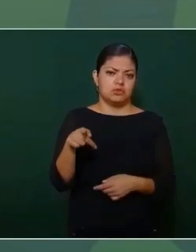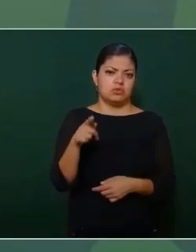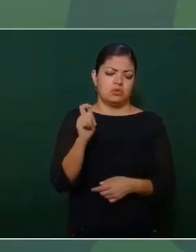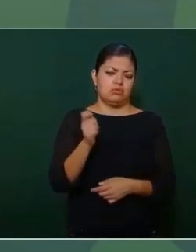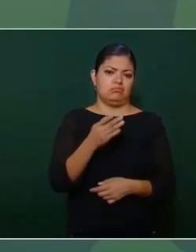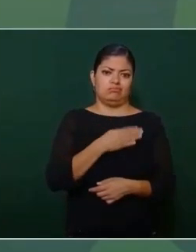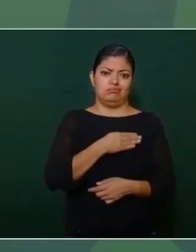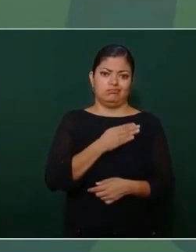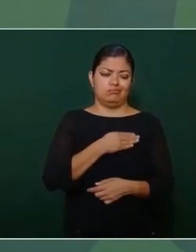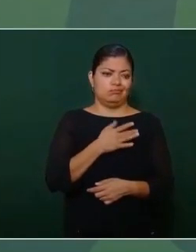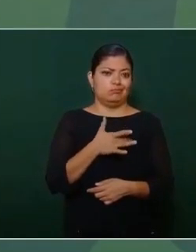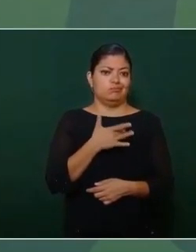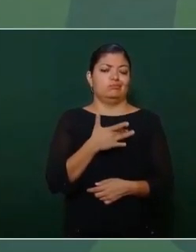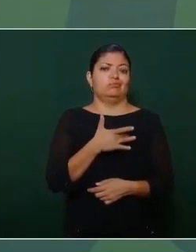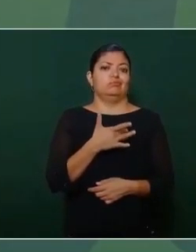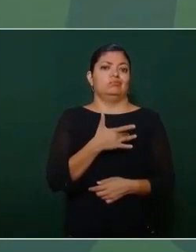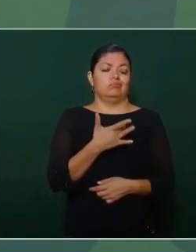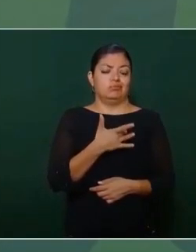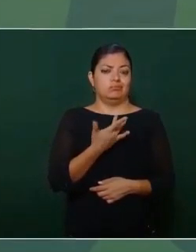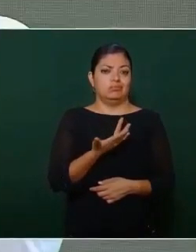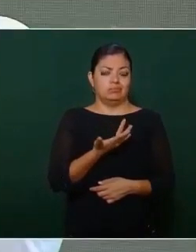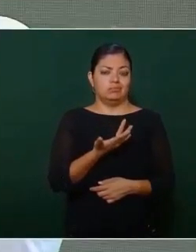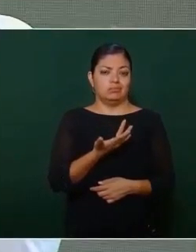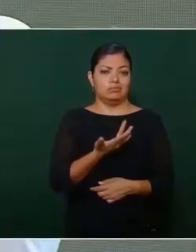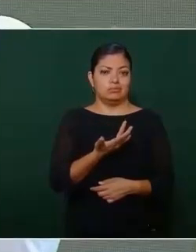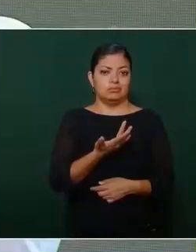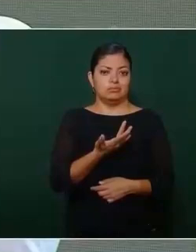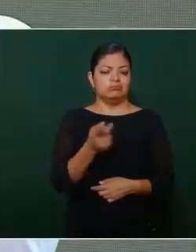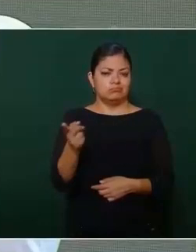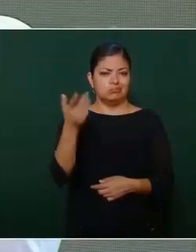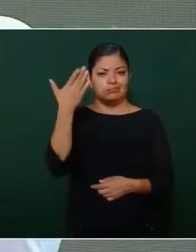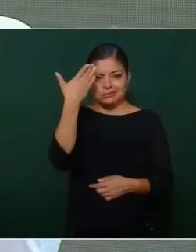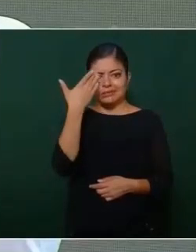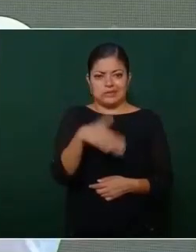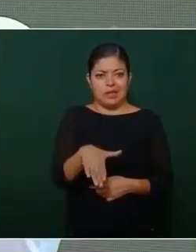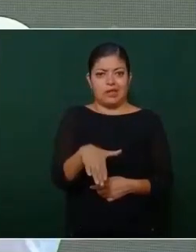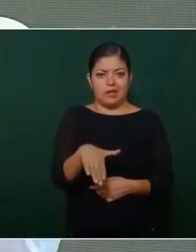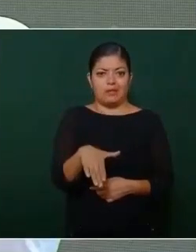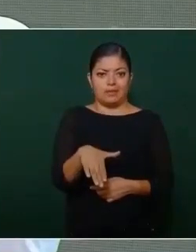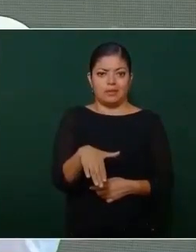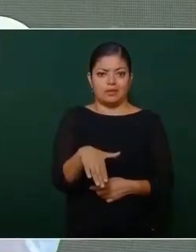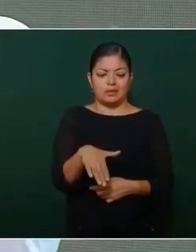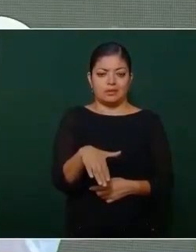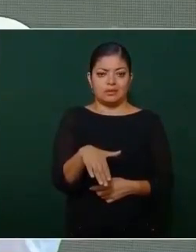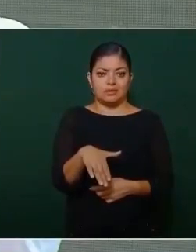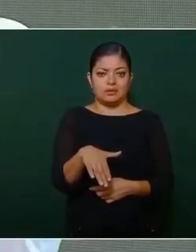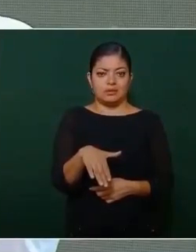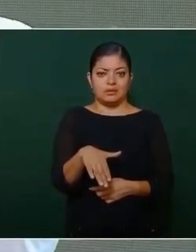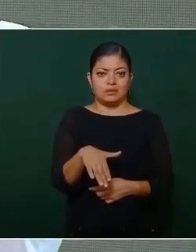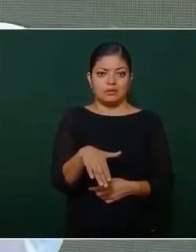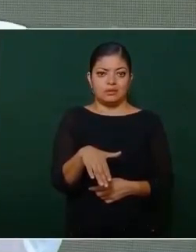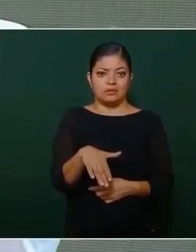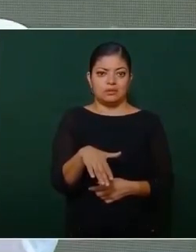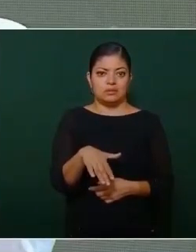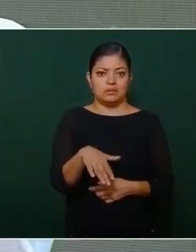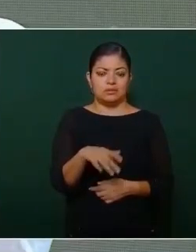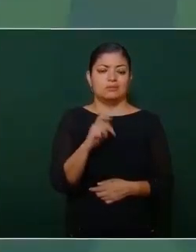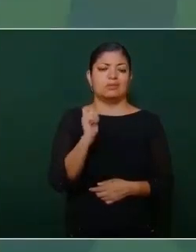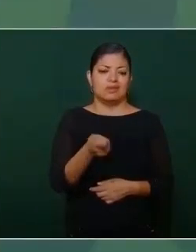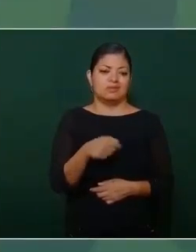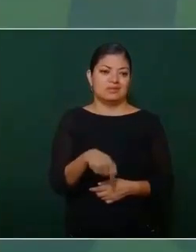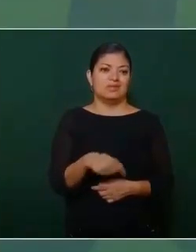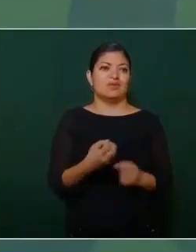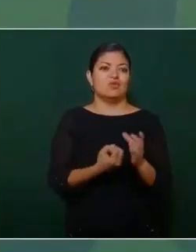sabe que son otros tiempos.